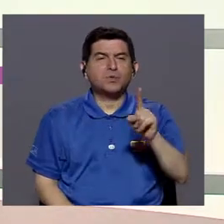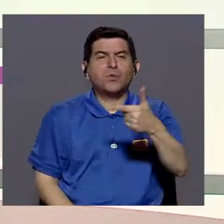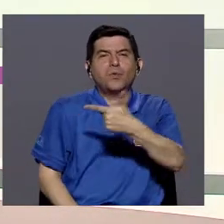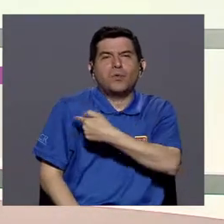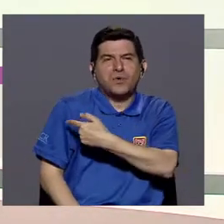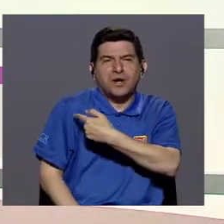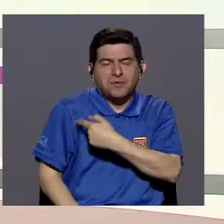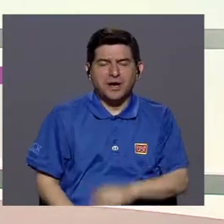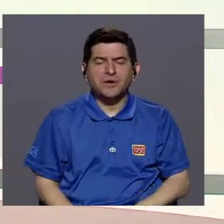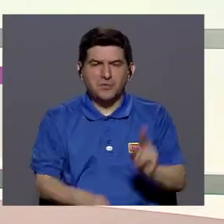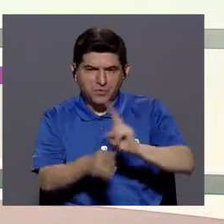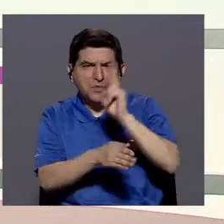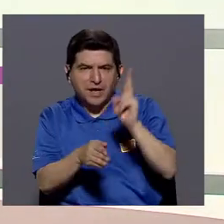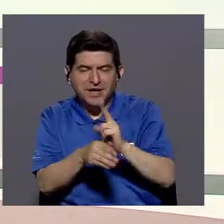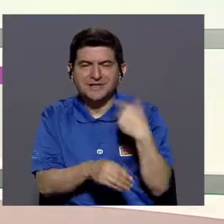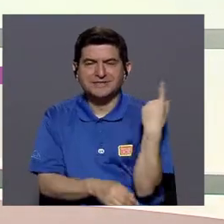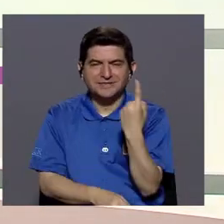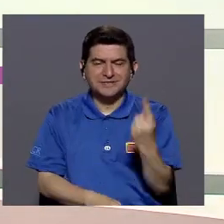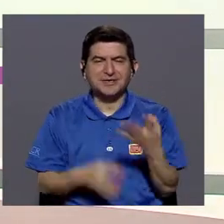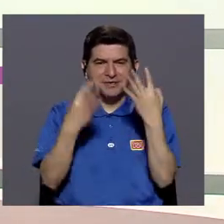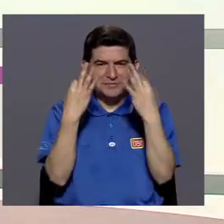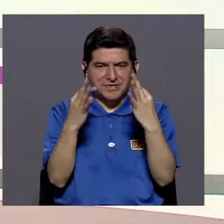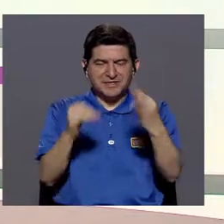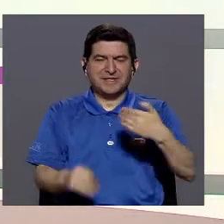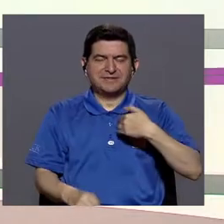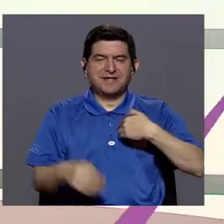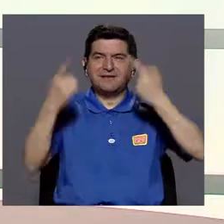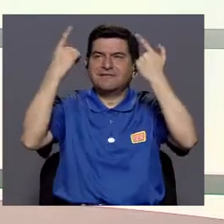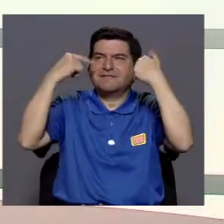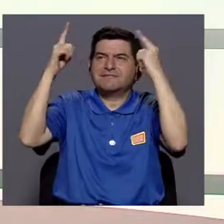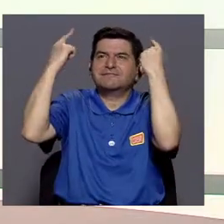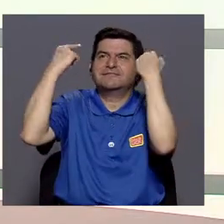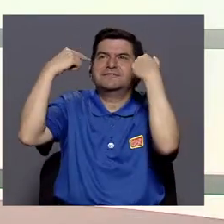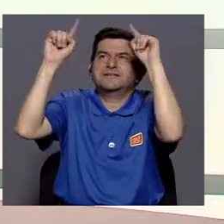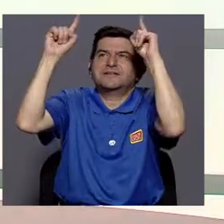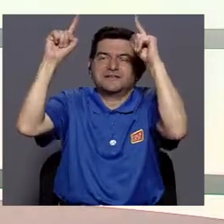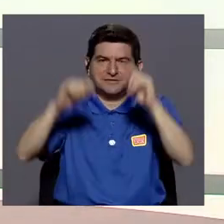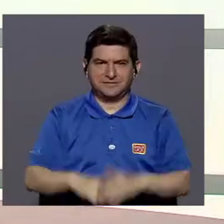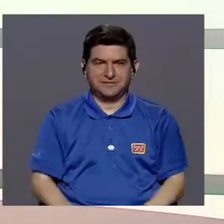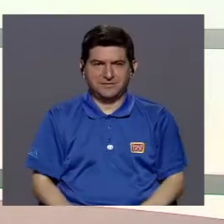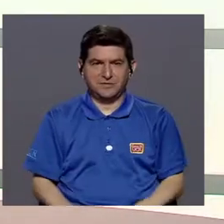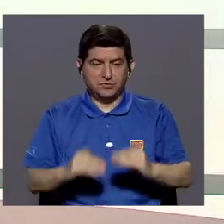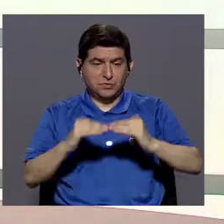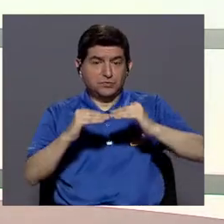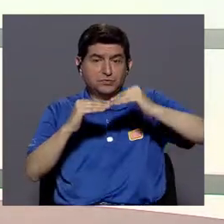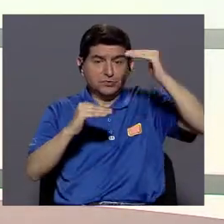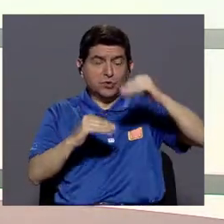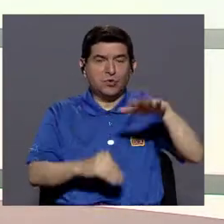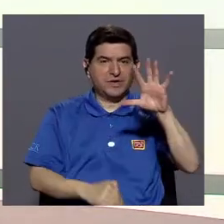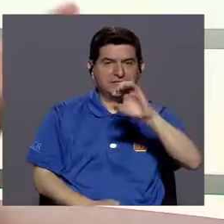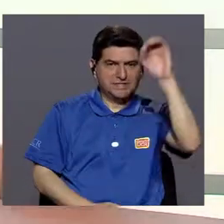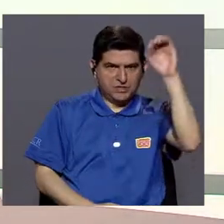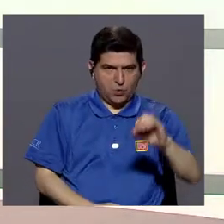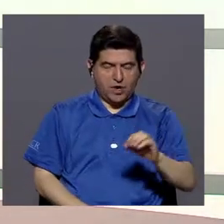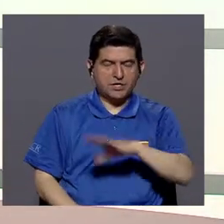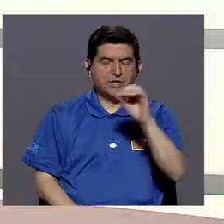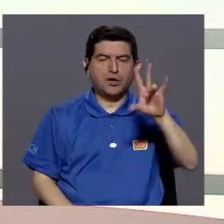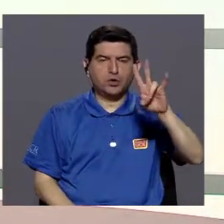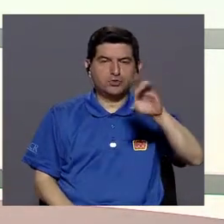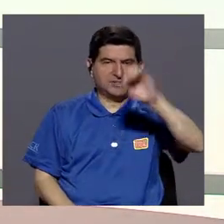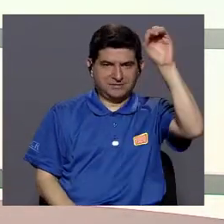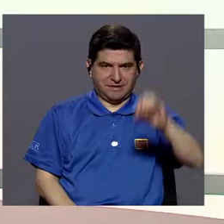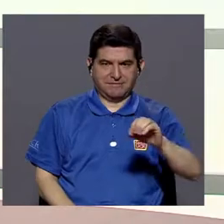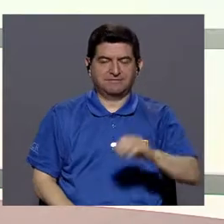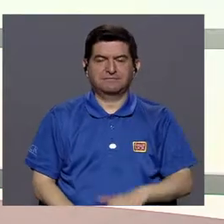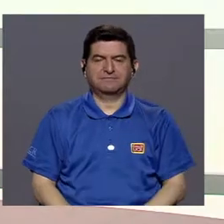una vacuna que circula y todo, siempre se busca que se tenga una efectividad, una eficacia más allá del 50%